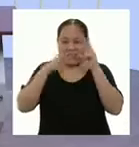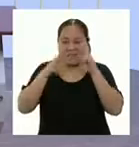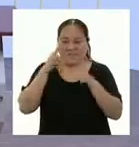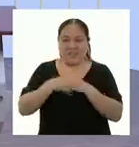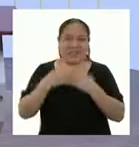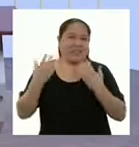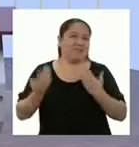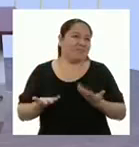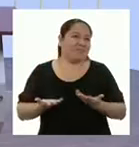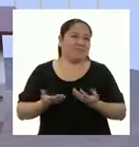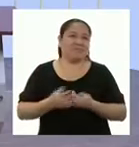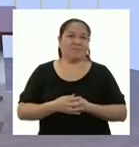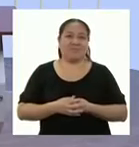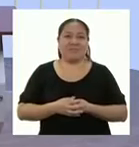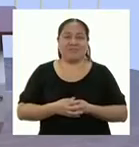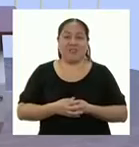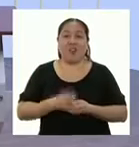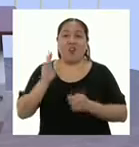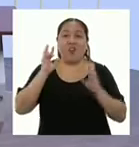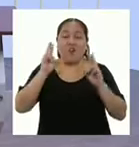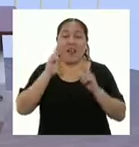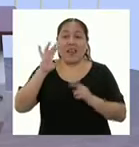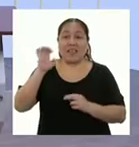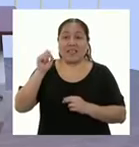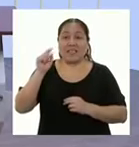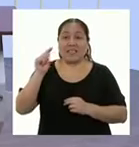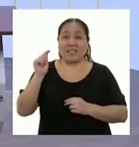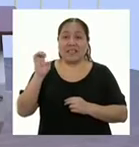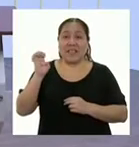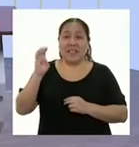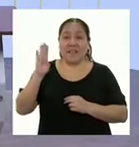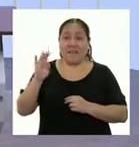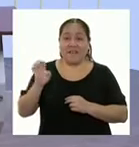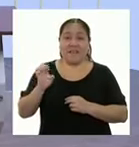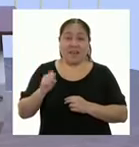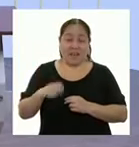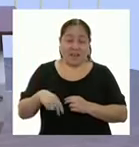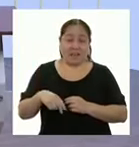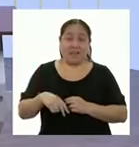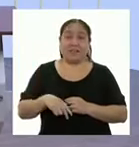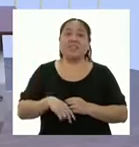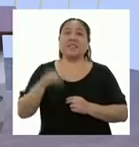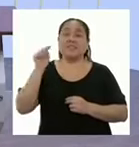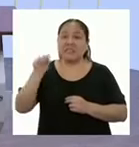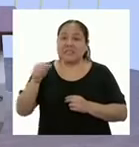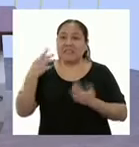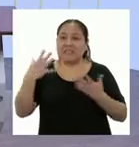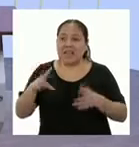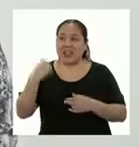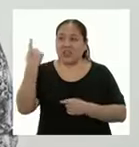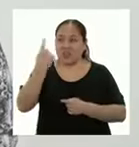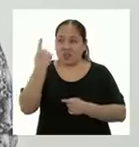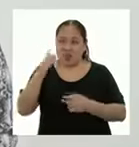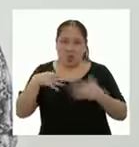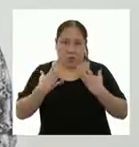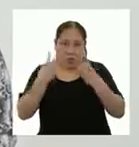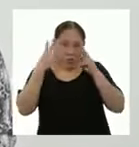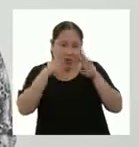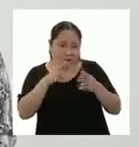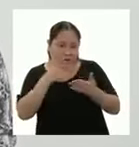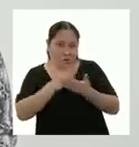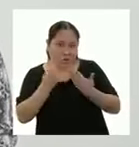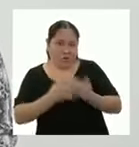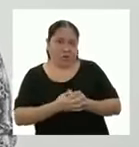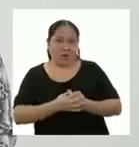esto. Espero que Esteban esté viendo el programa para que aprenda a hacerlo solo en lugar de usarme como mensajera. Ahora que